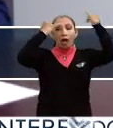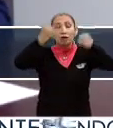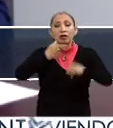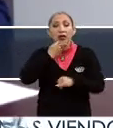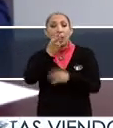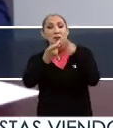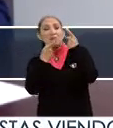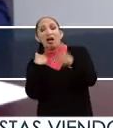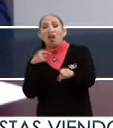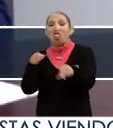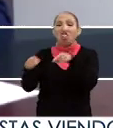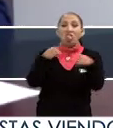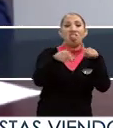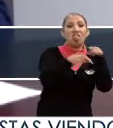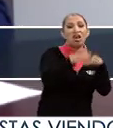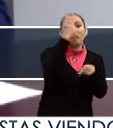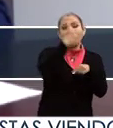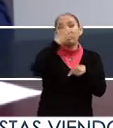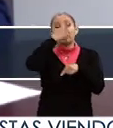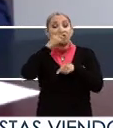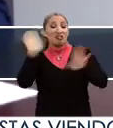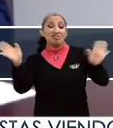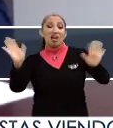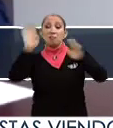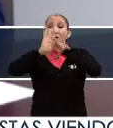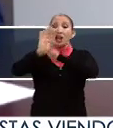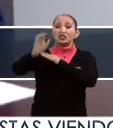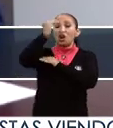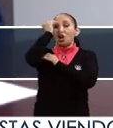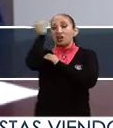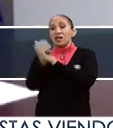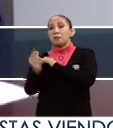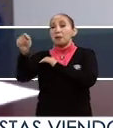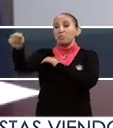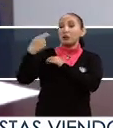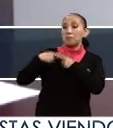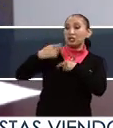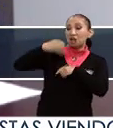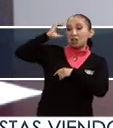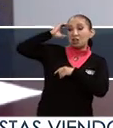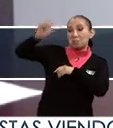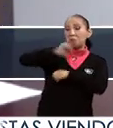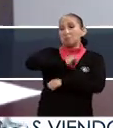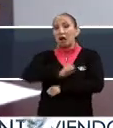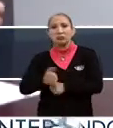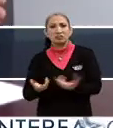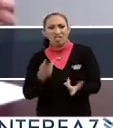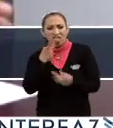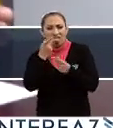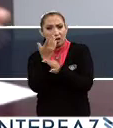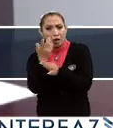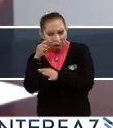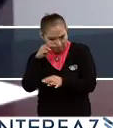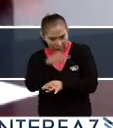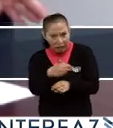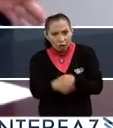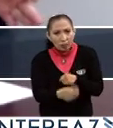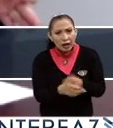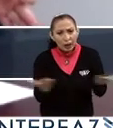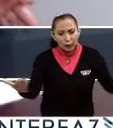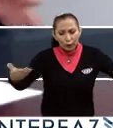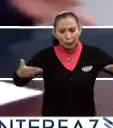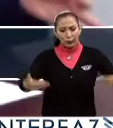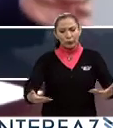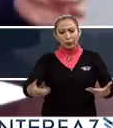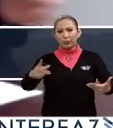eslogans y tantas cosas tan fácil decir, no, la migración es terrible porque los migrantes son criminales, bueno, vete a los datos y ve